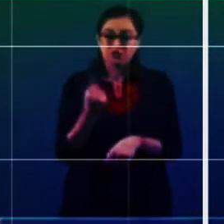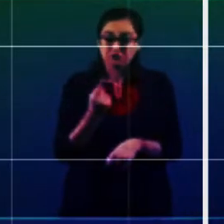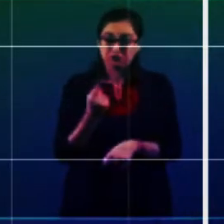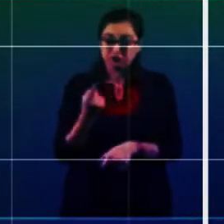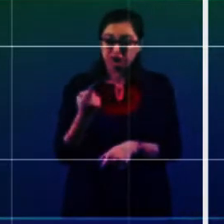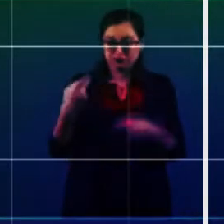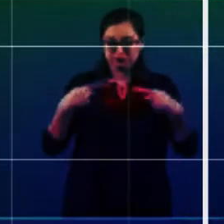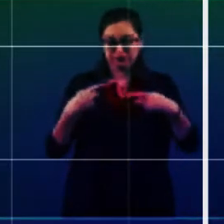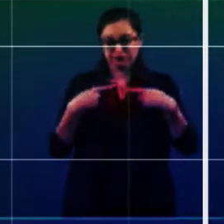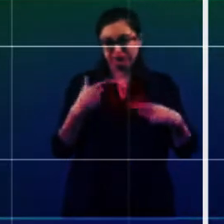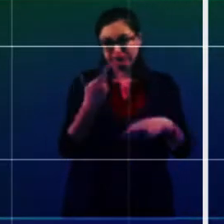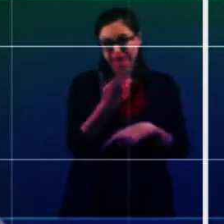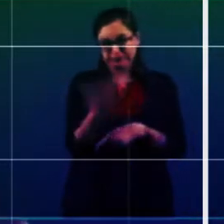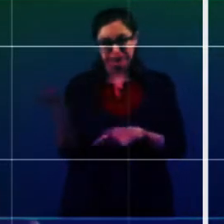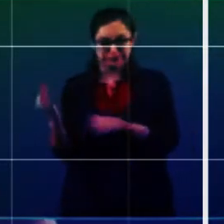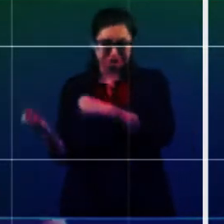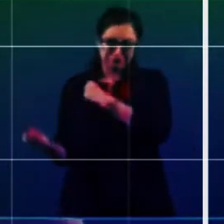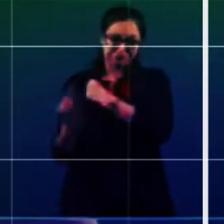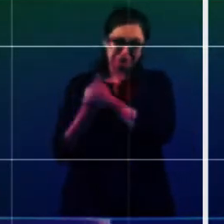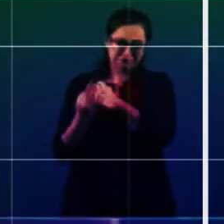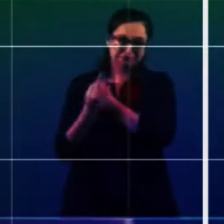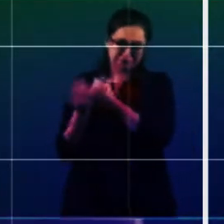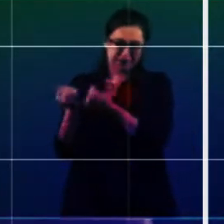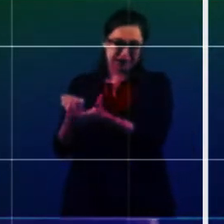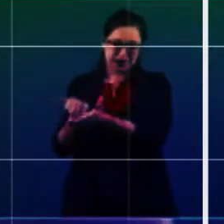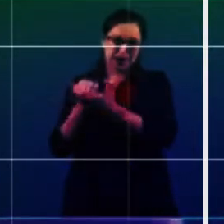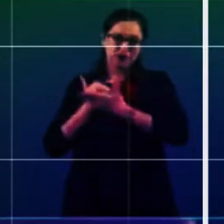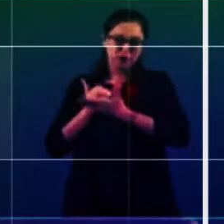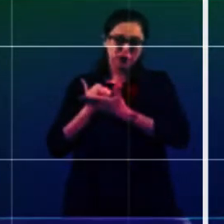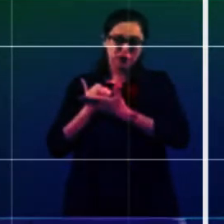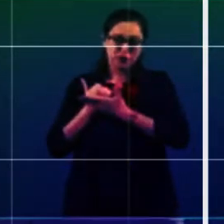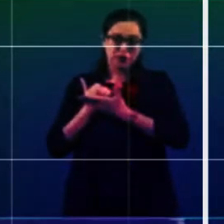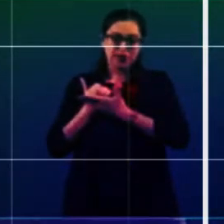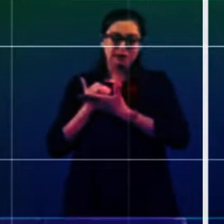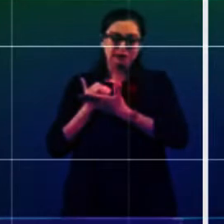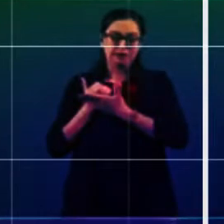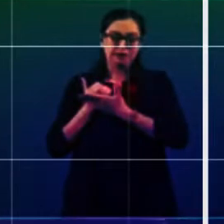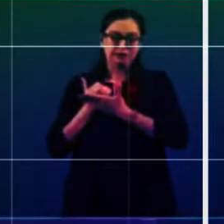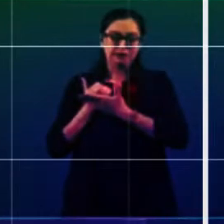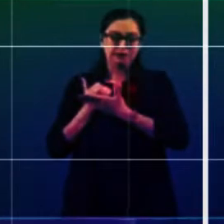y el que no se